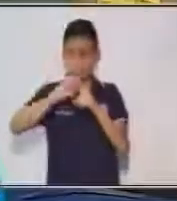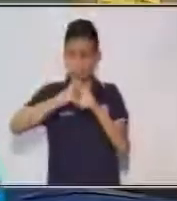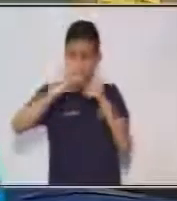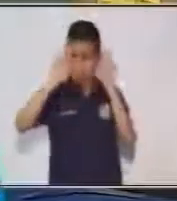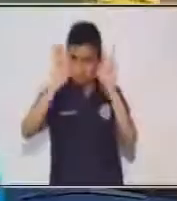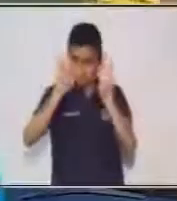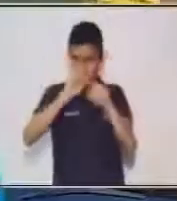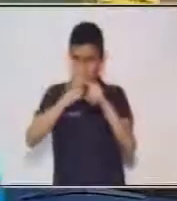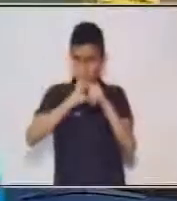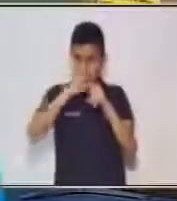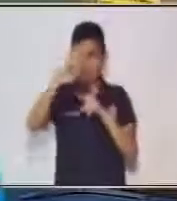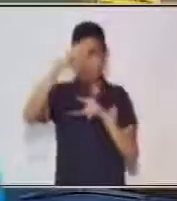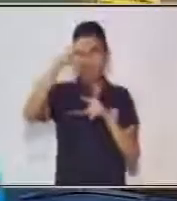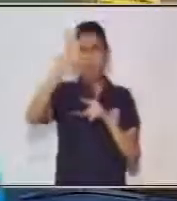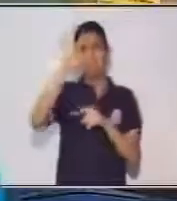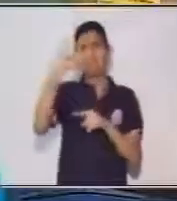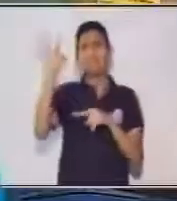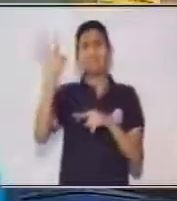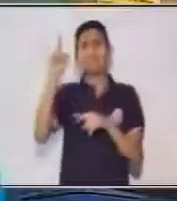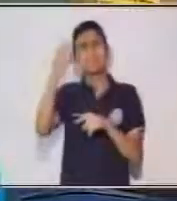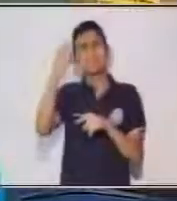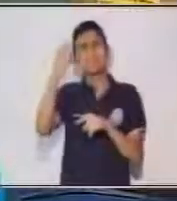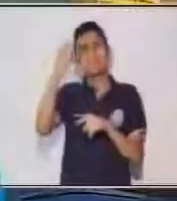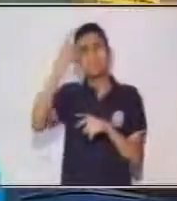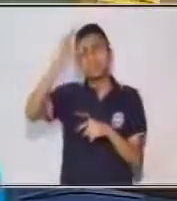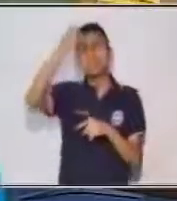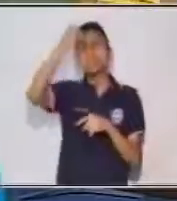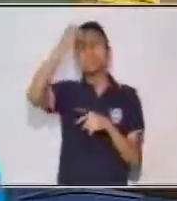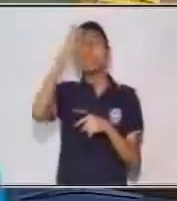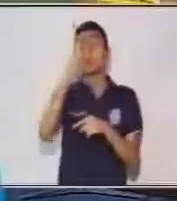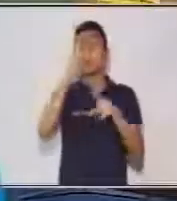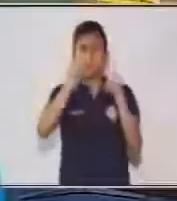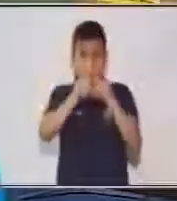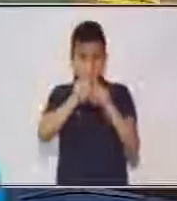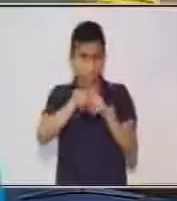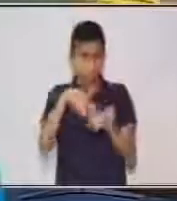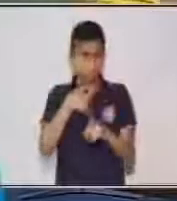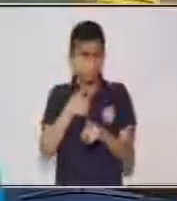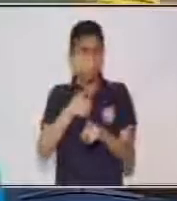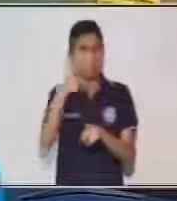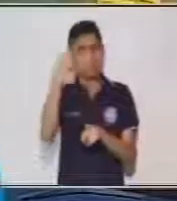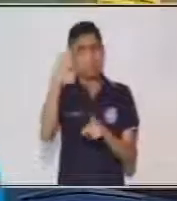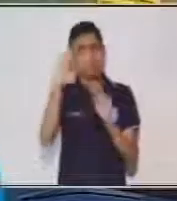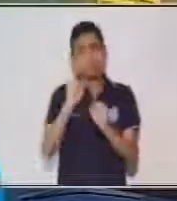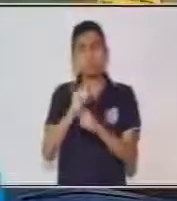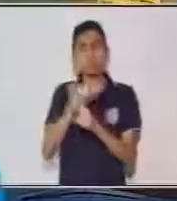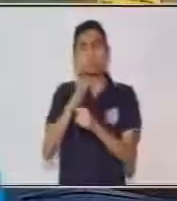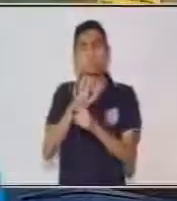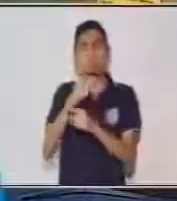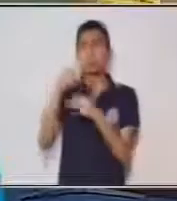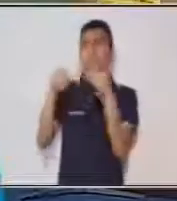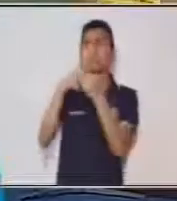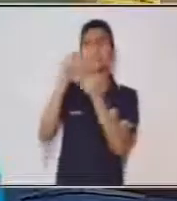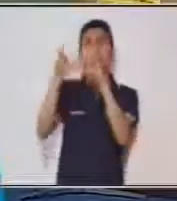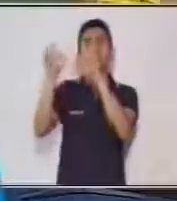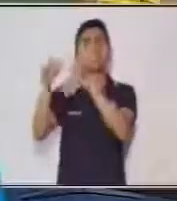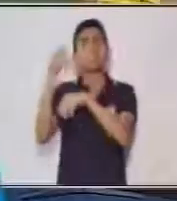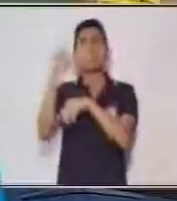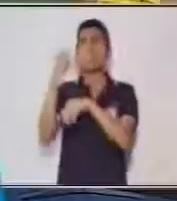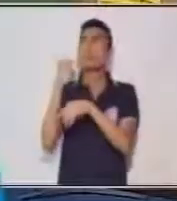multiplicación, a tener retentiva, y sobre todo, a compartir tus